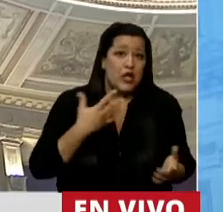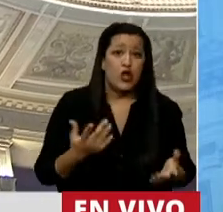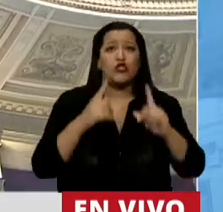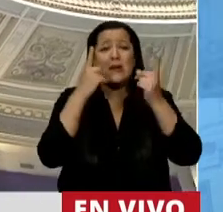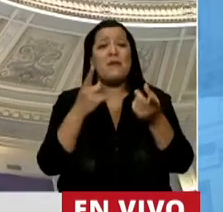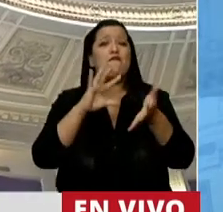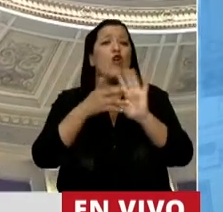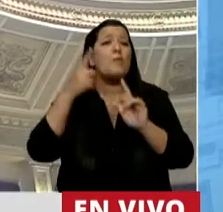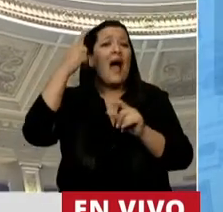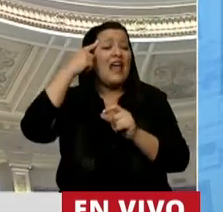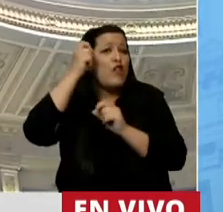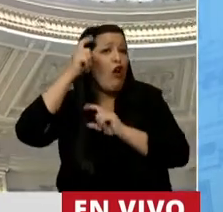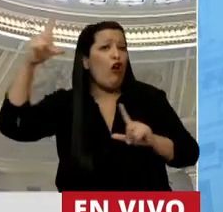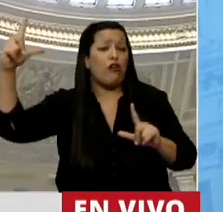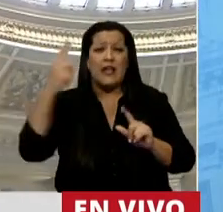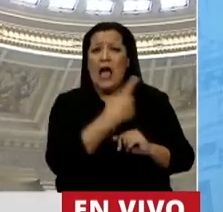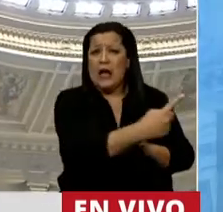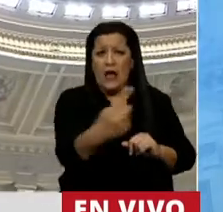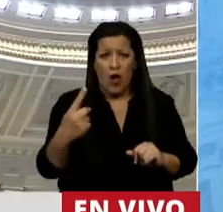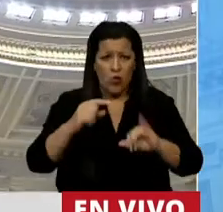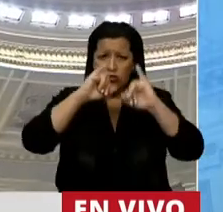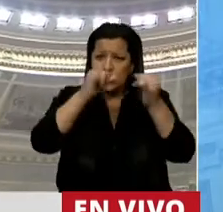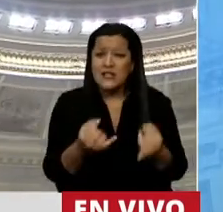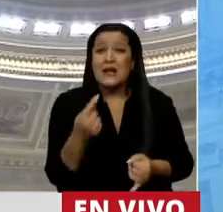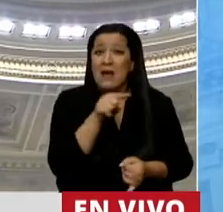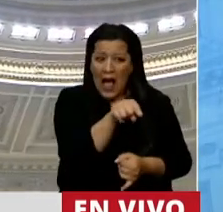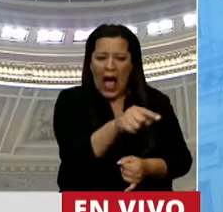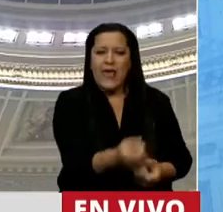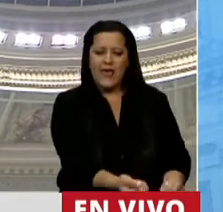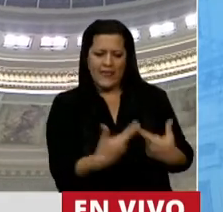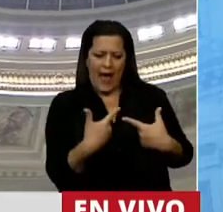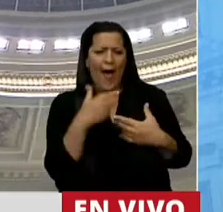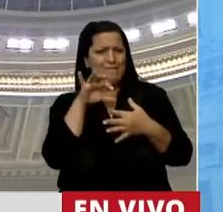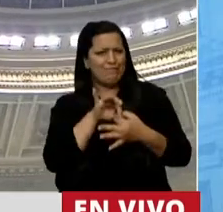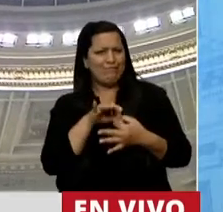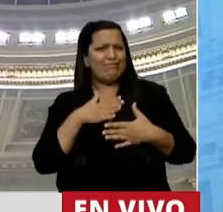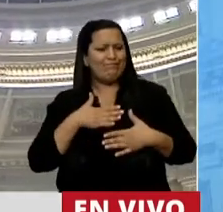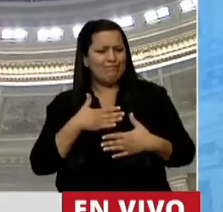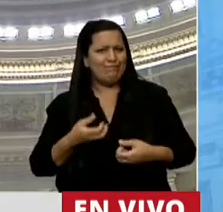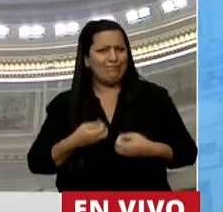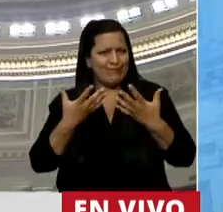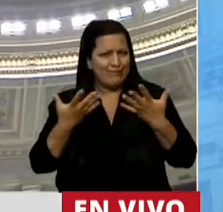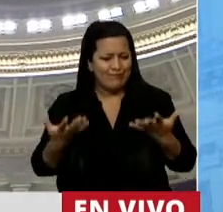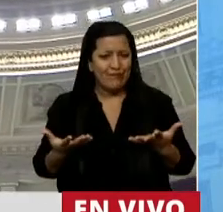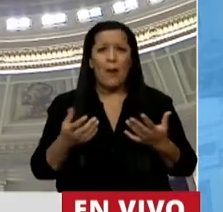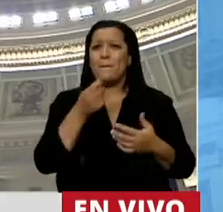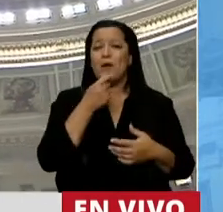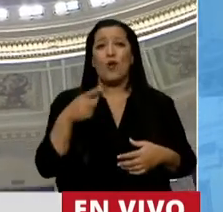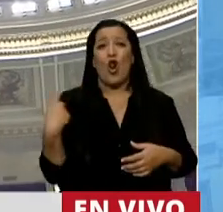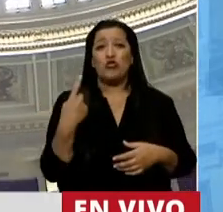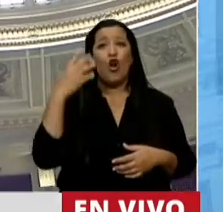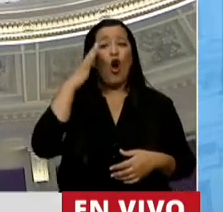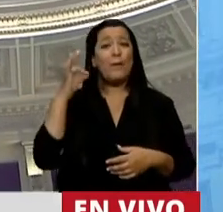ideológicos. Y todo eso incide en nosotros. Y me parece que al venir desde una posición